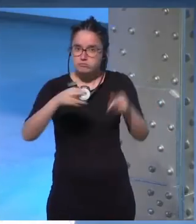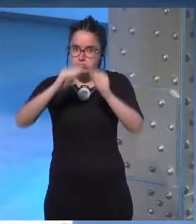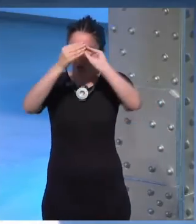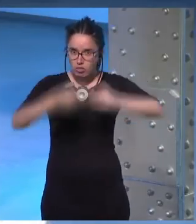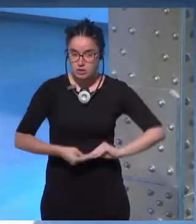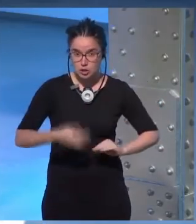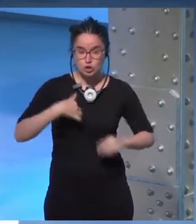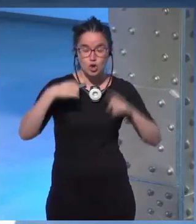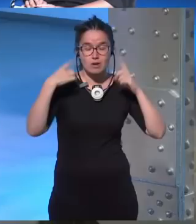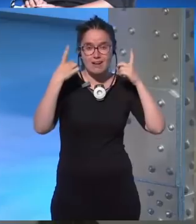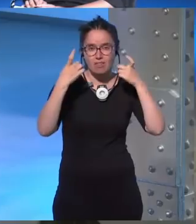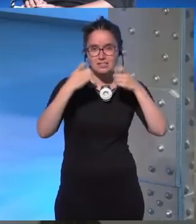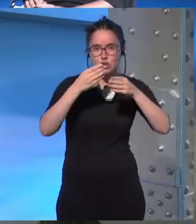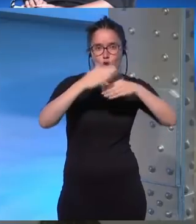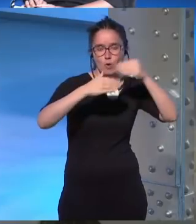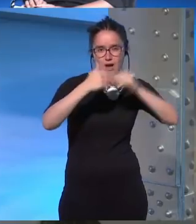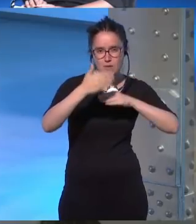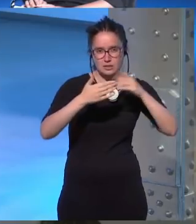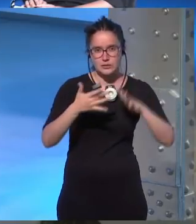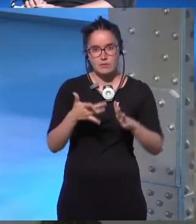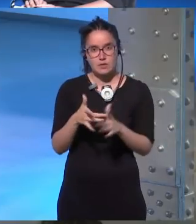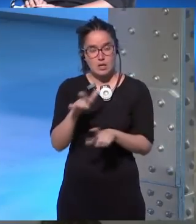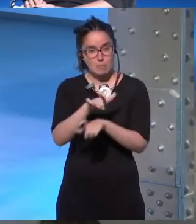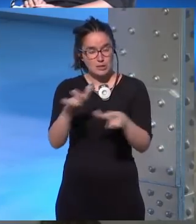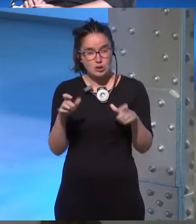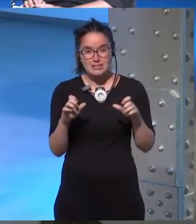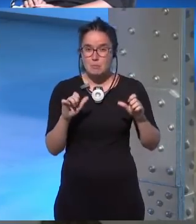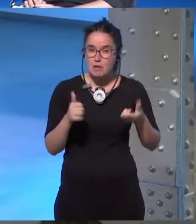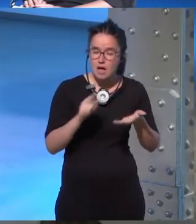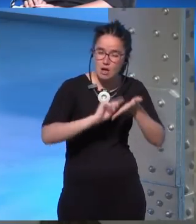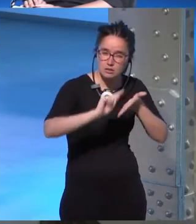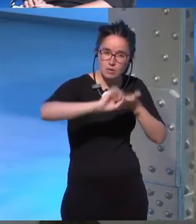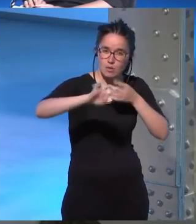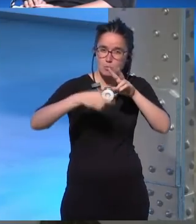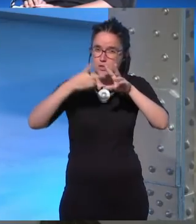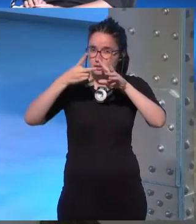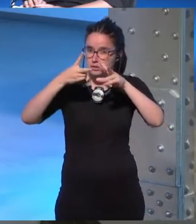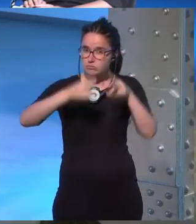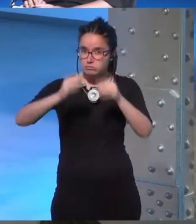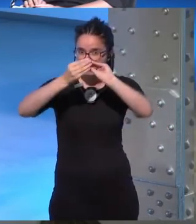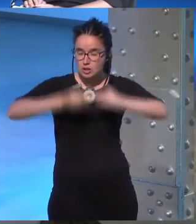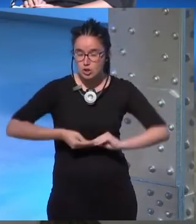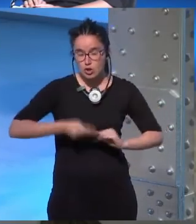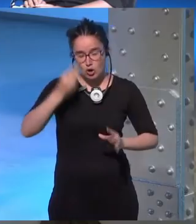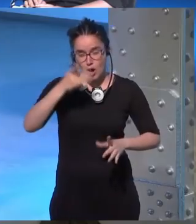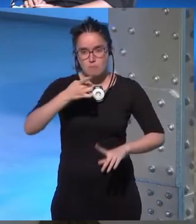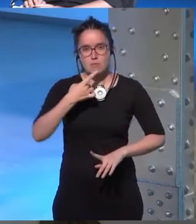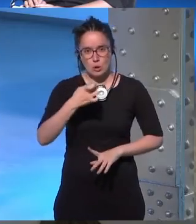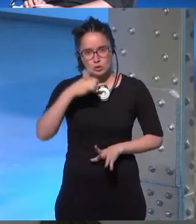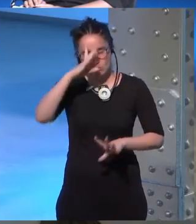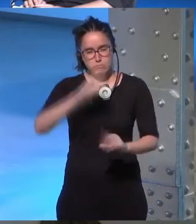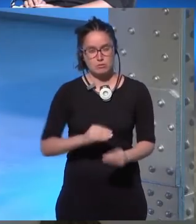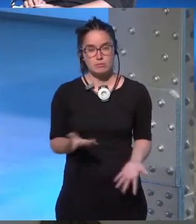haciendo capas gente que va editando conforme escribe a mí eso creo que me bloquearía muchísimo